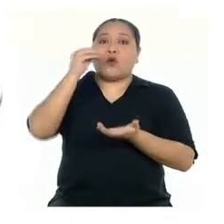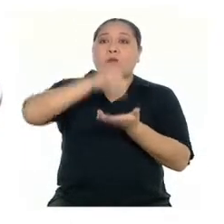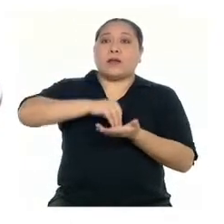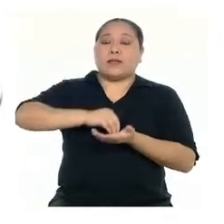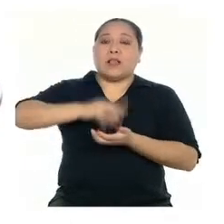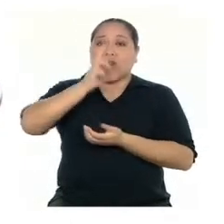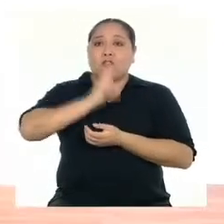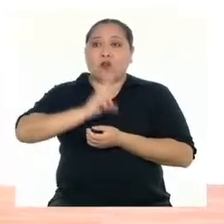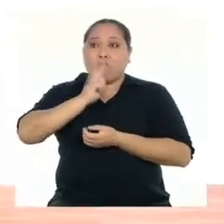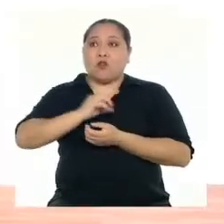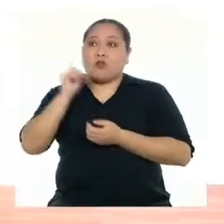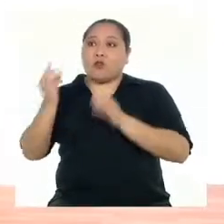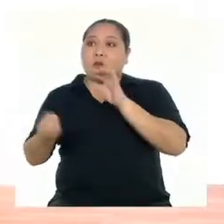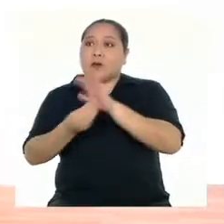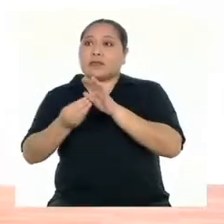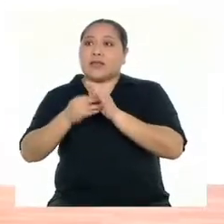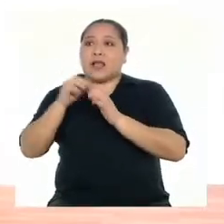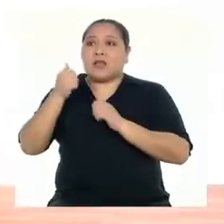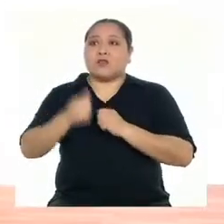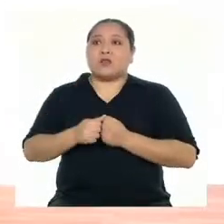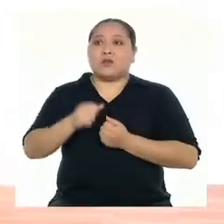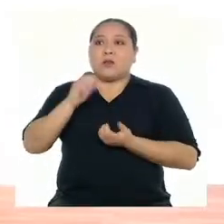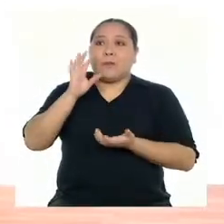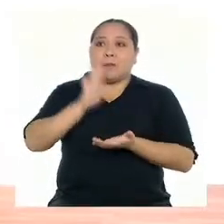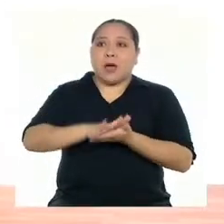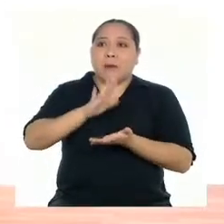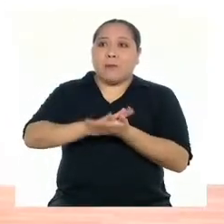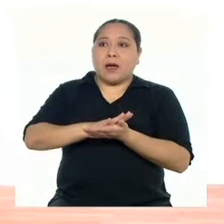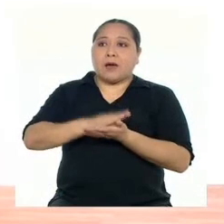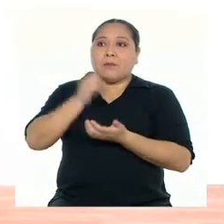y uno más del azul. Quiere decir que va a sonar...